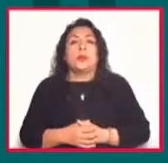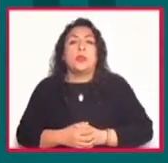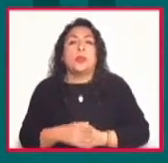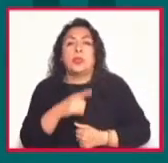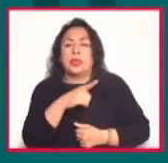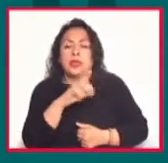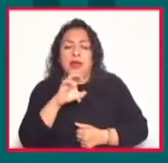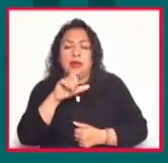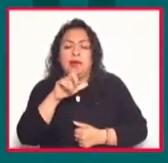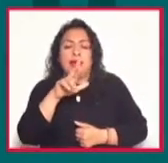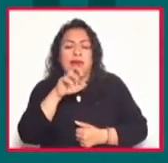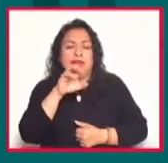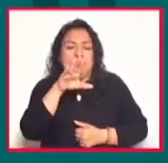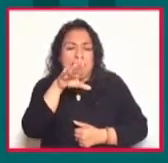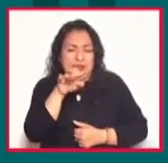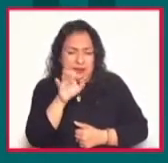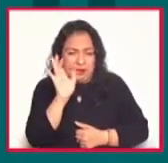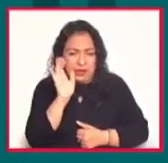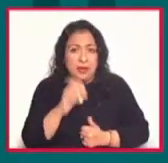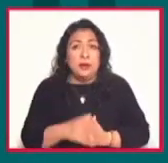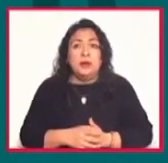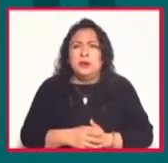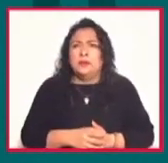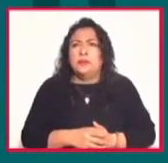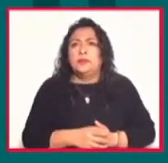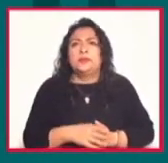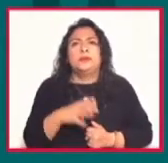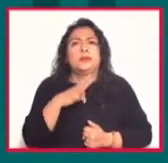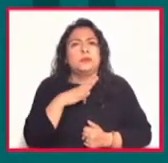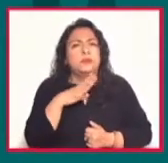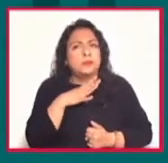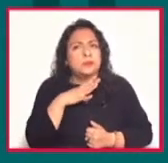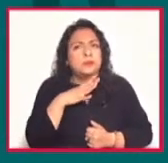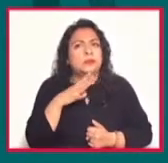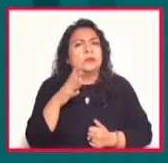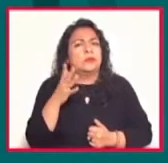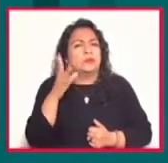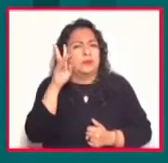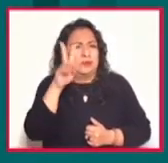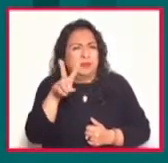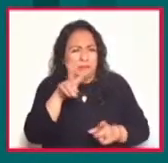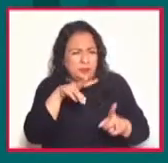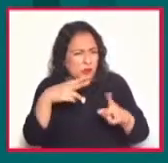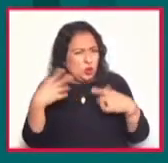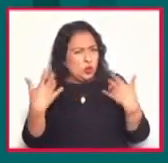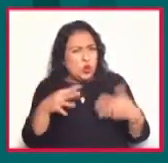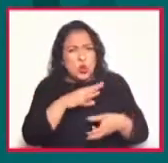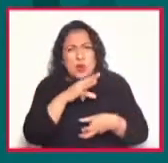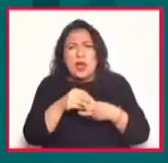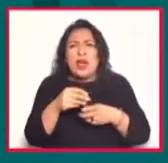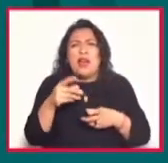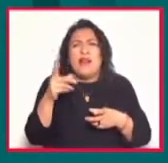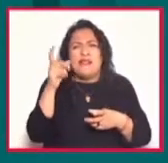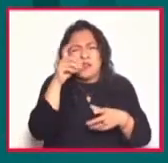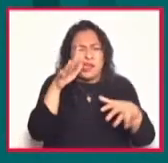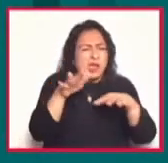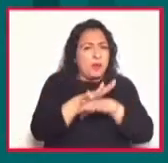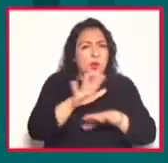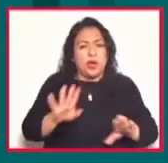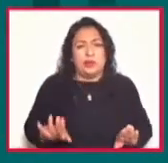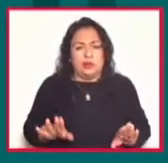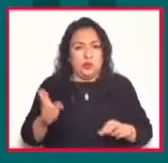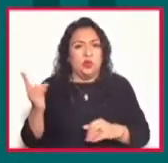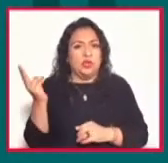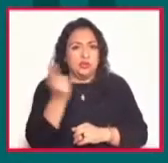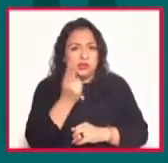también padrones que tenden a fijar en posiciones absolutas, dificultando mudancias de actitudes necesarias e importantes